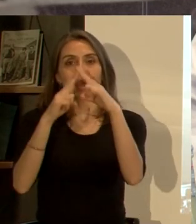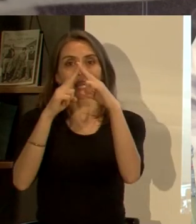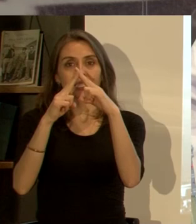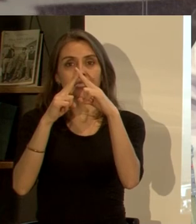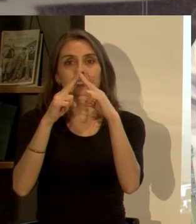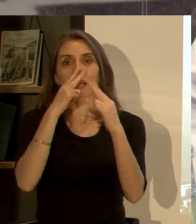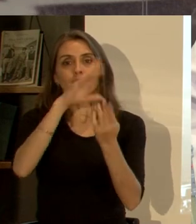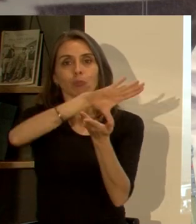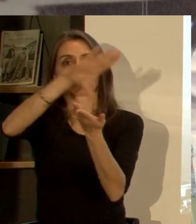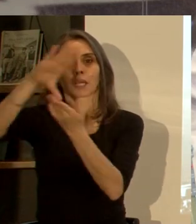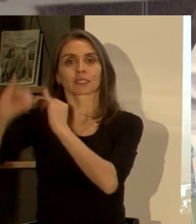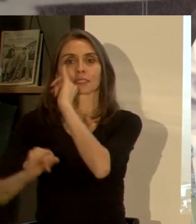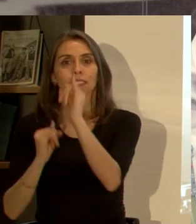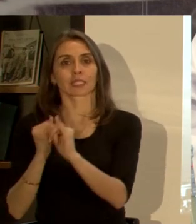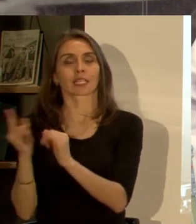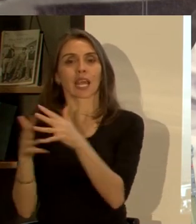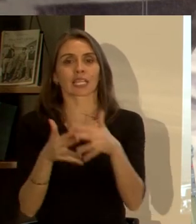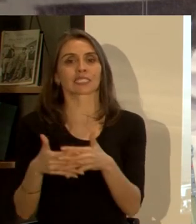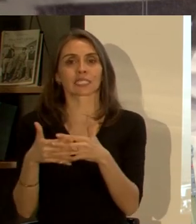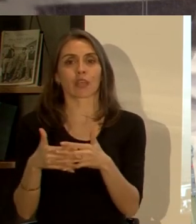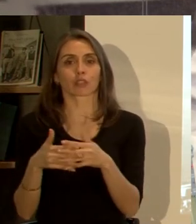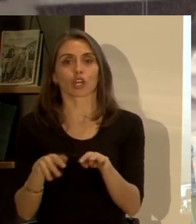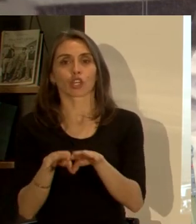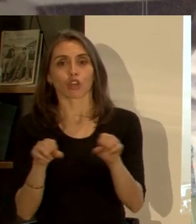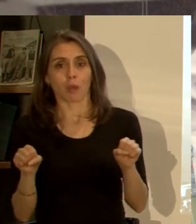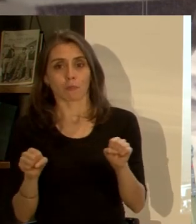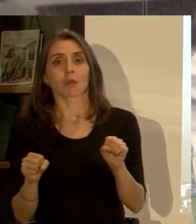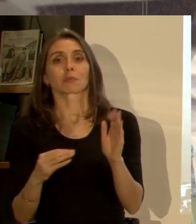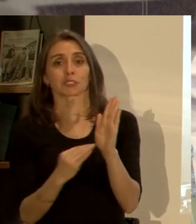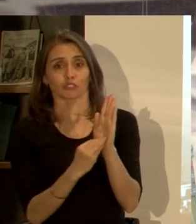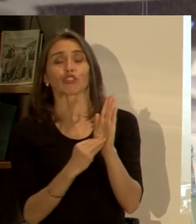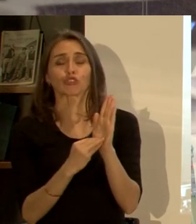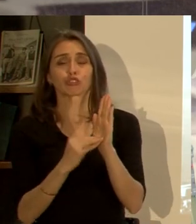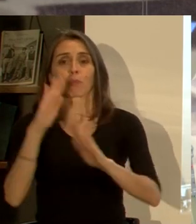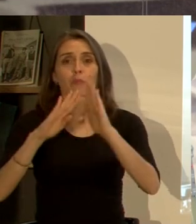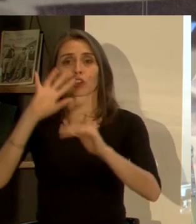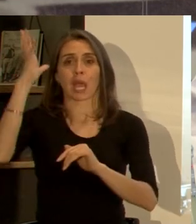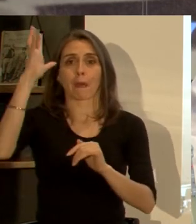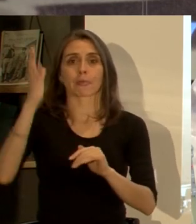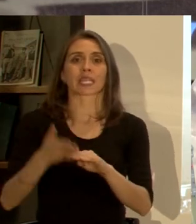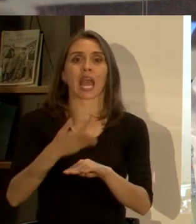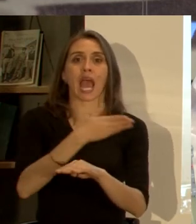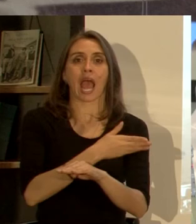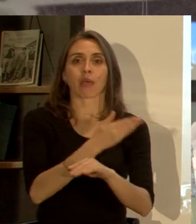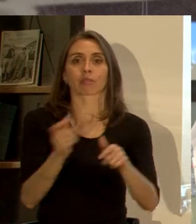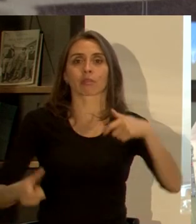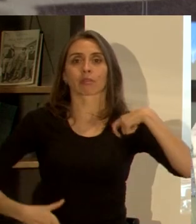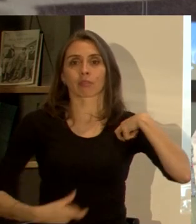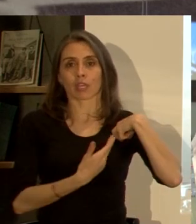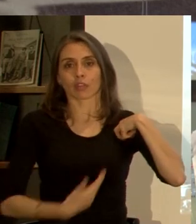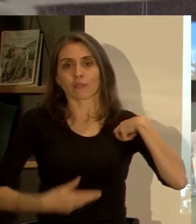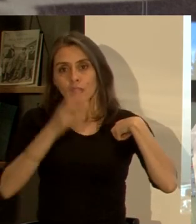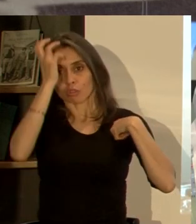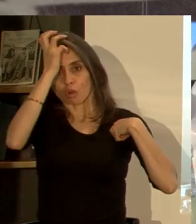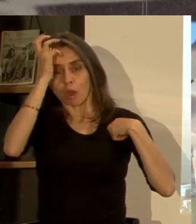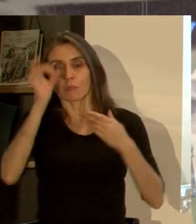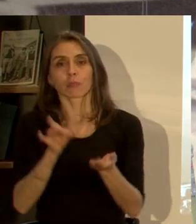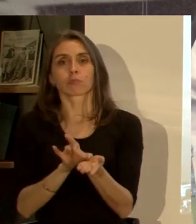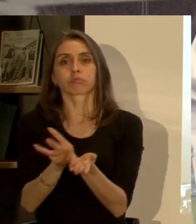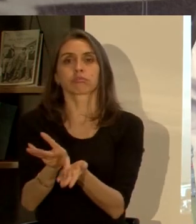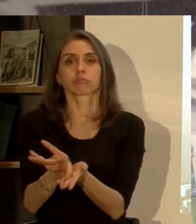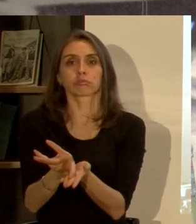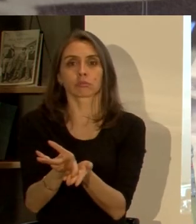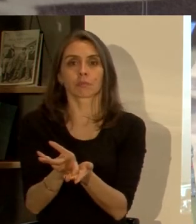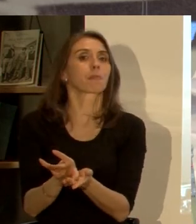contexto internacional con Estados Unidos rompiendo sus compromisos ambientales adquiridos previos al gobierno de Trump no solo Trump ha negado el cambio